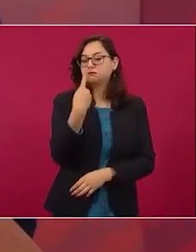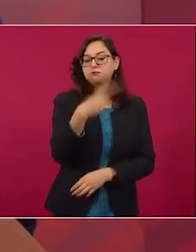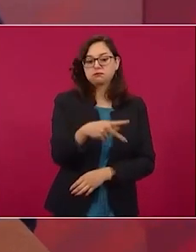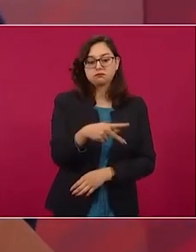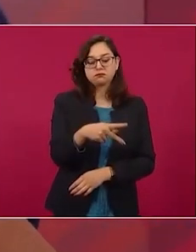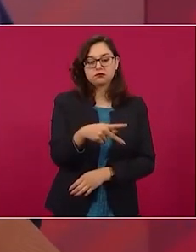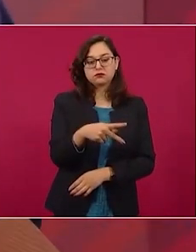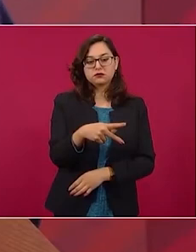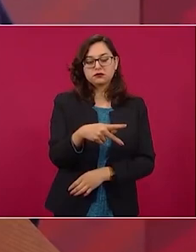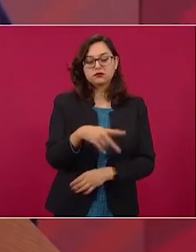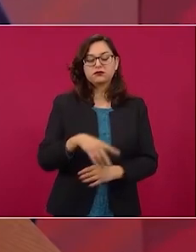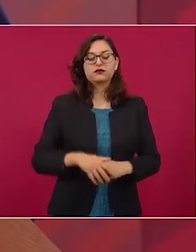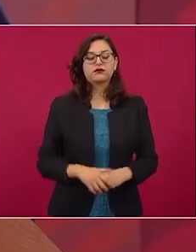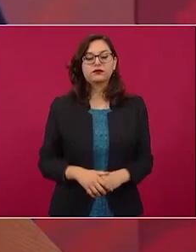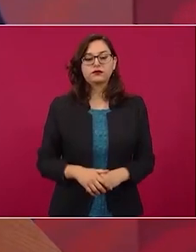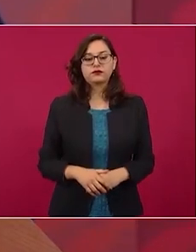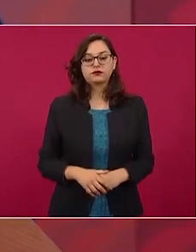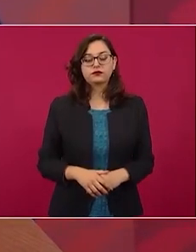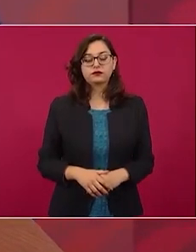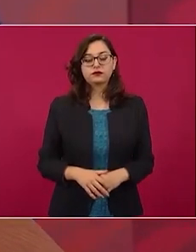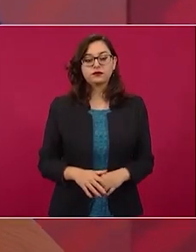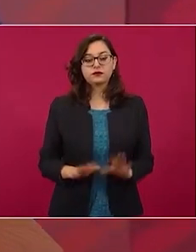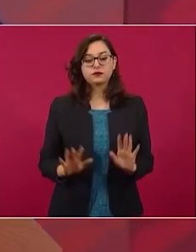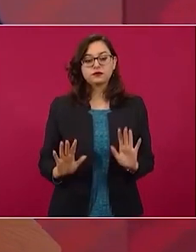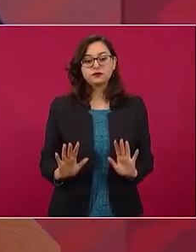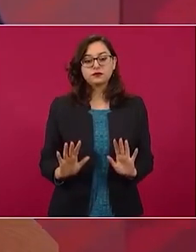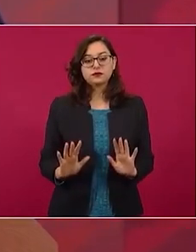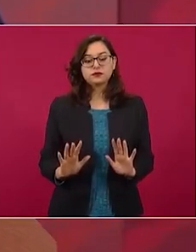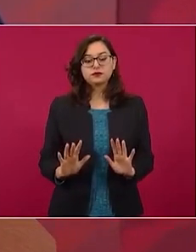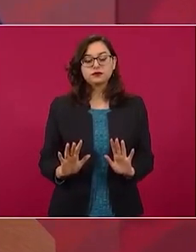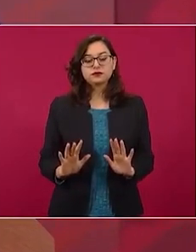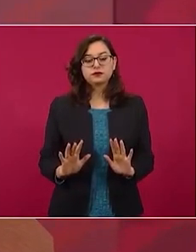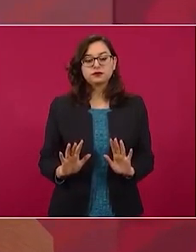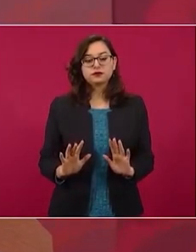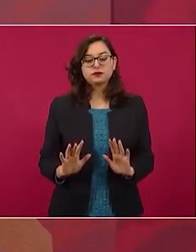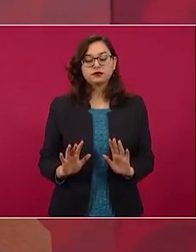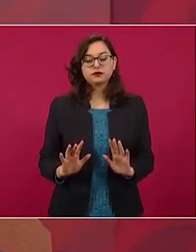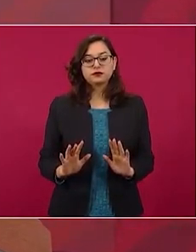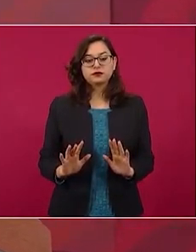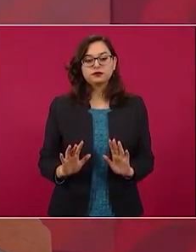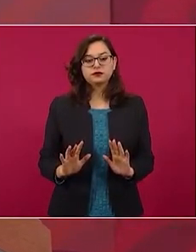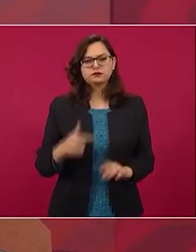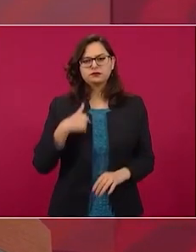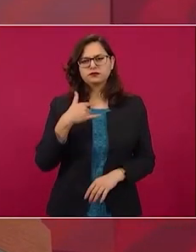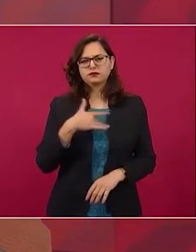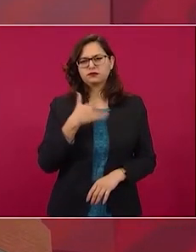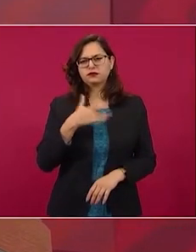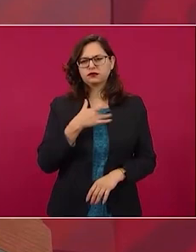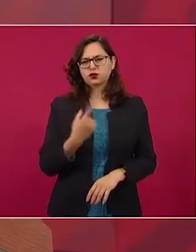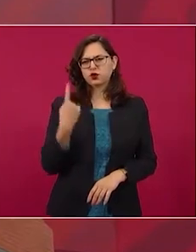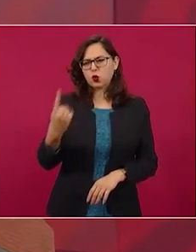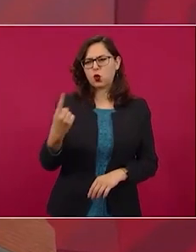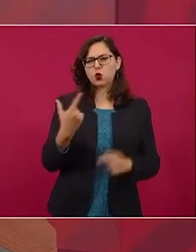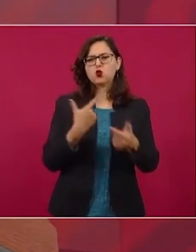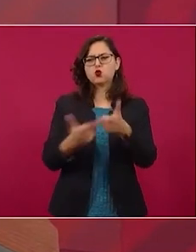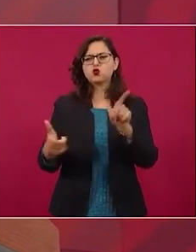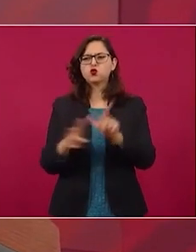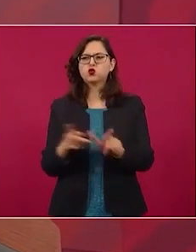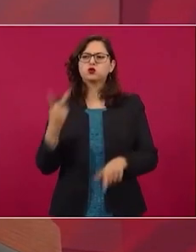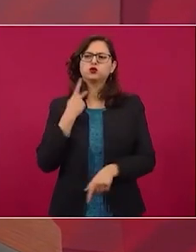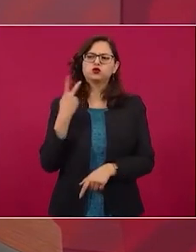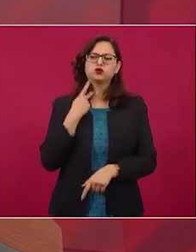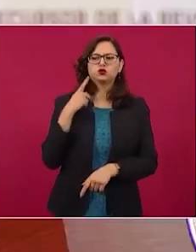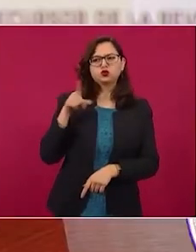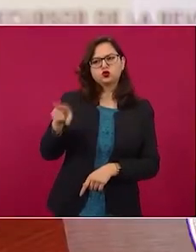es un asunto de un partido y respeto también esa